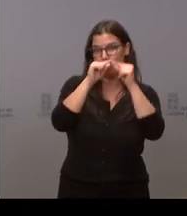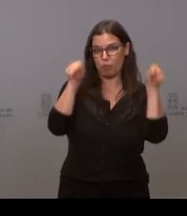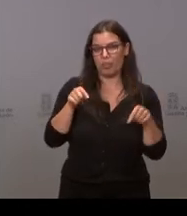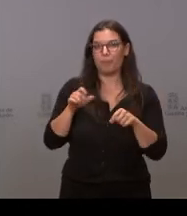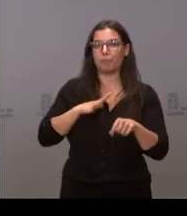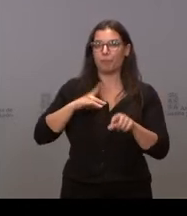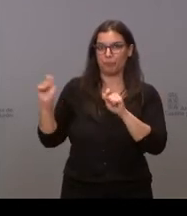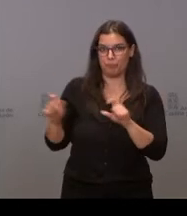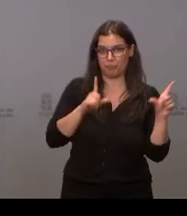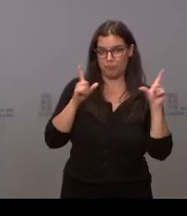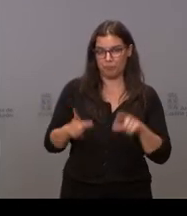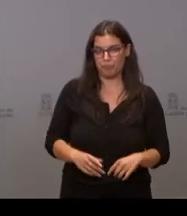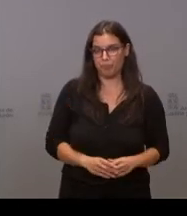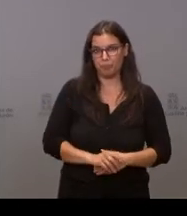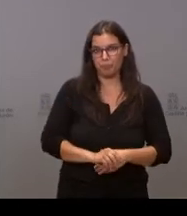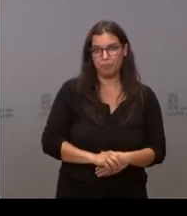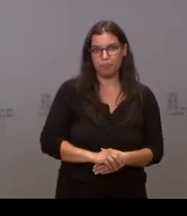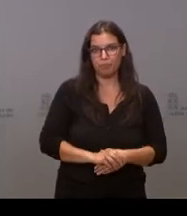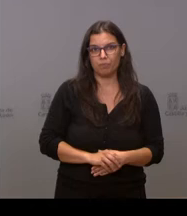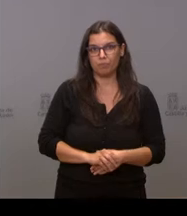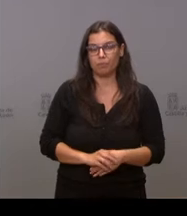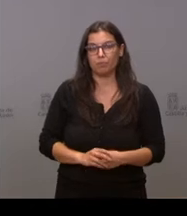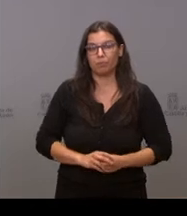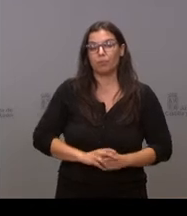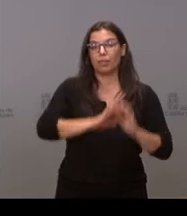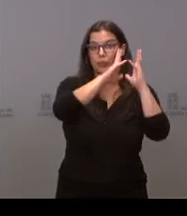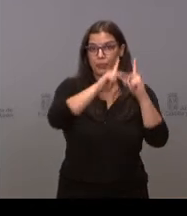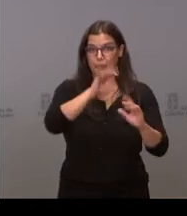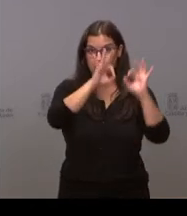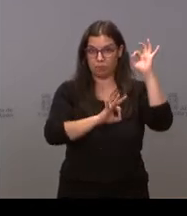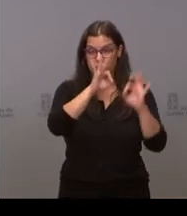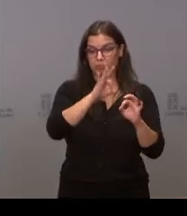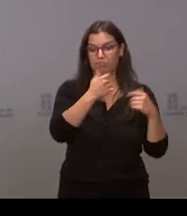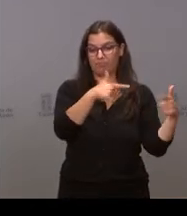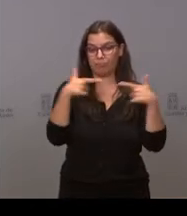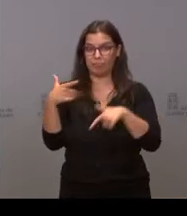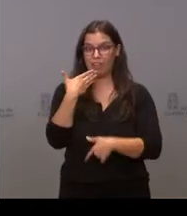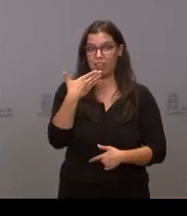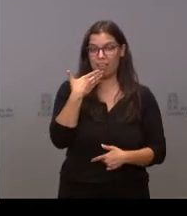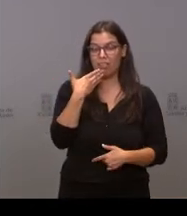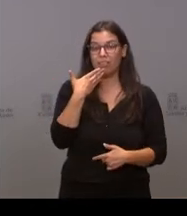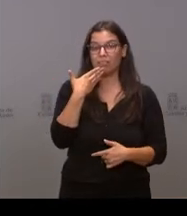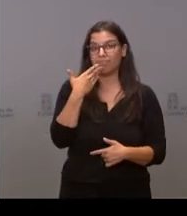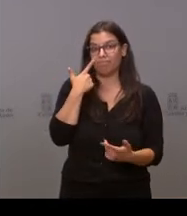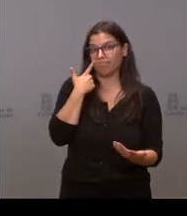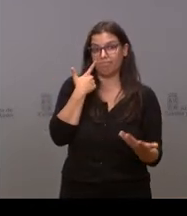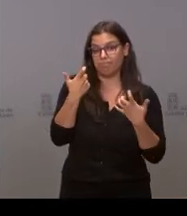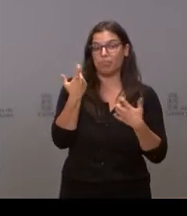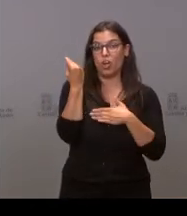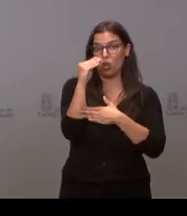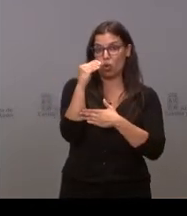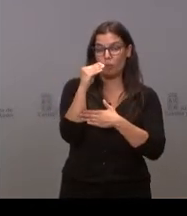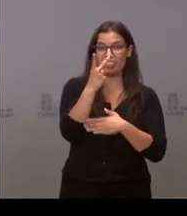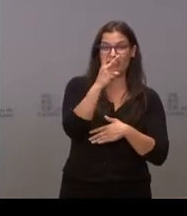diapositiva. La incidencia a 14 días por edades demuestra que en las edades más jóvenes,